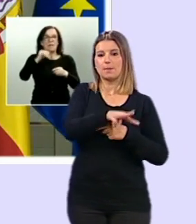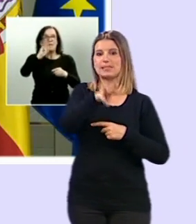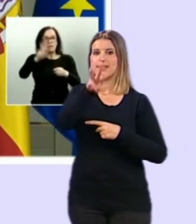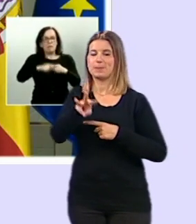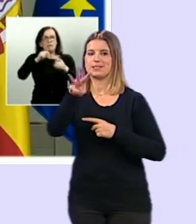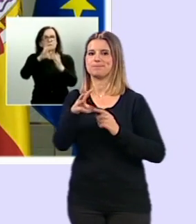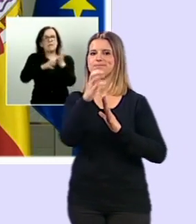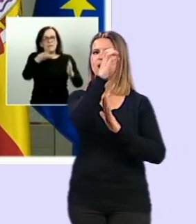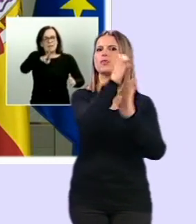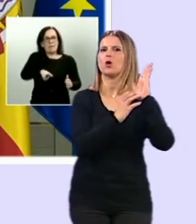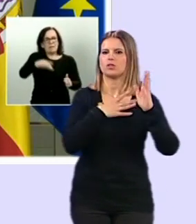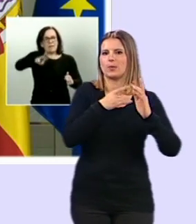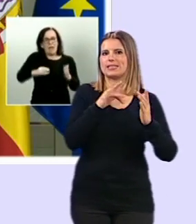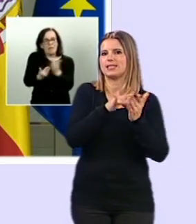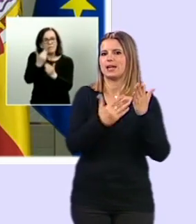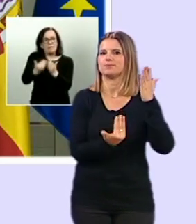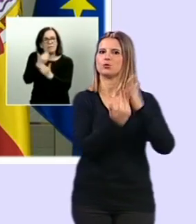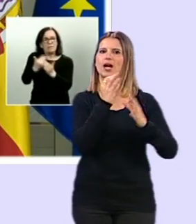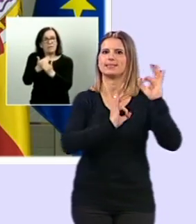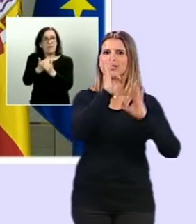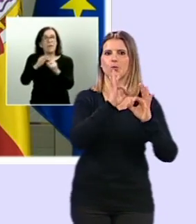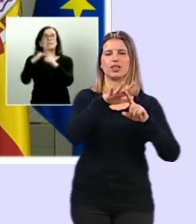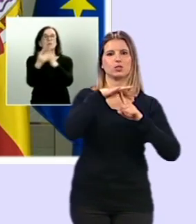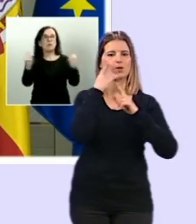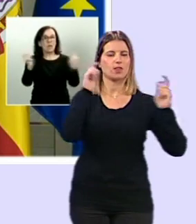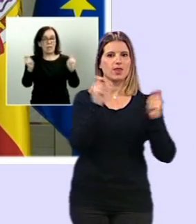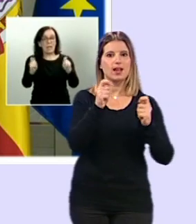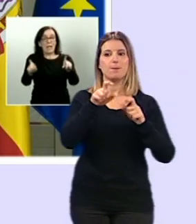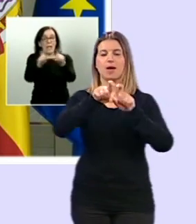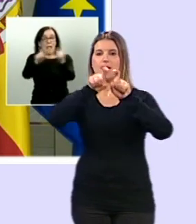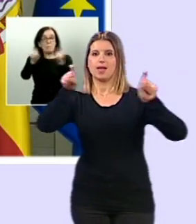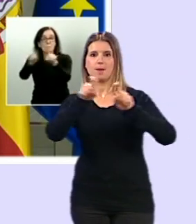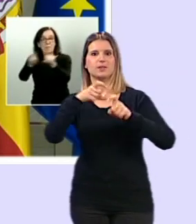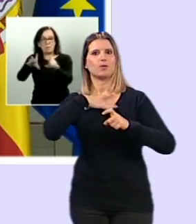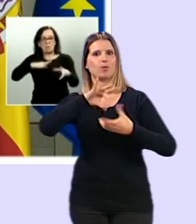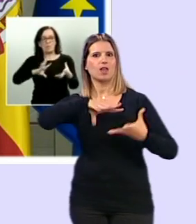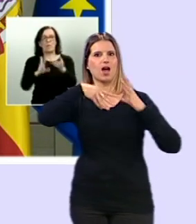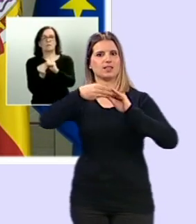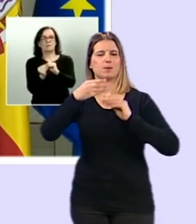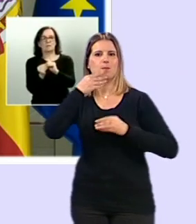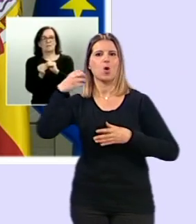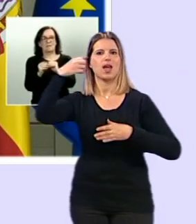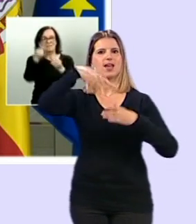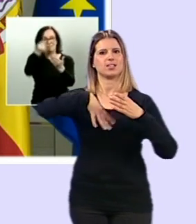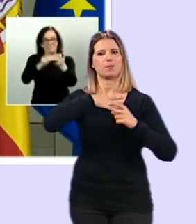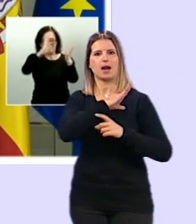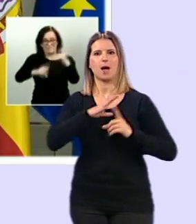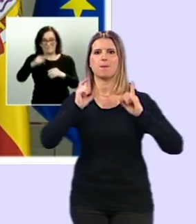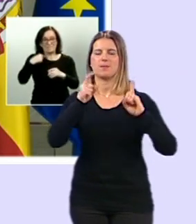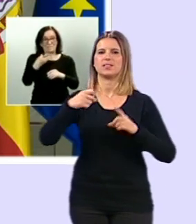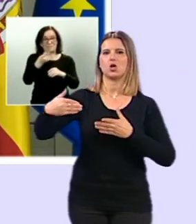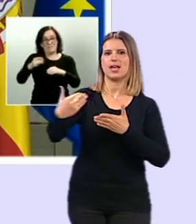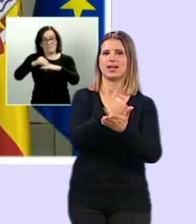los días en los que ha habido estado de alarma. Las empresas también podrán adaptar las liquidaciones de los ingresos a cuenta a la previsión de ingresos